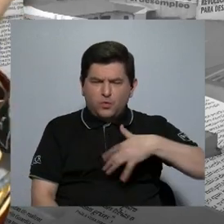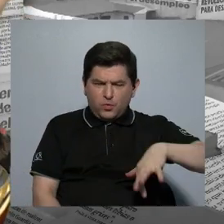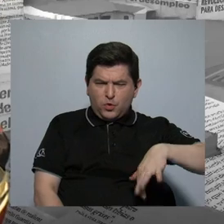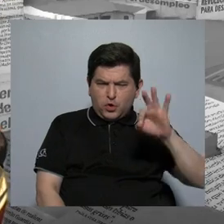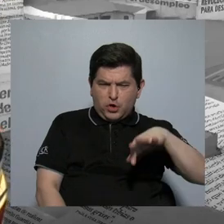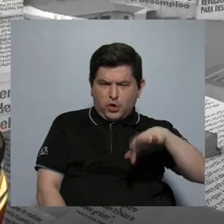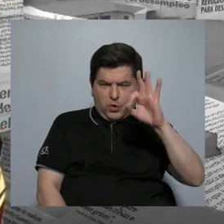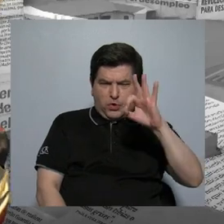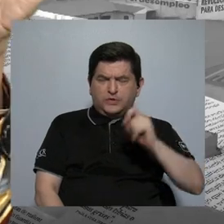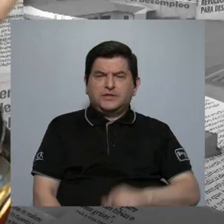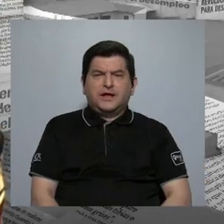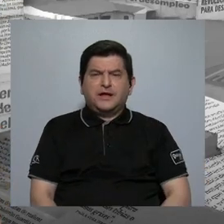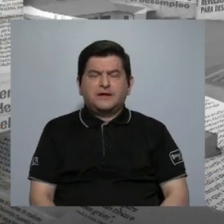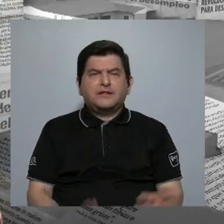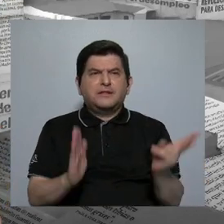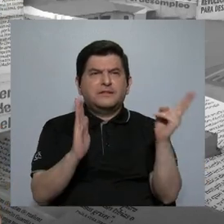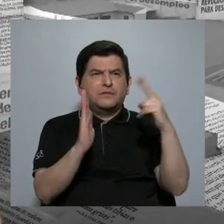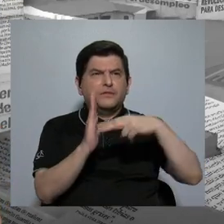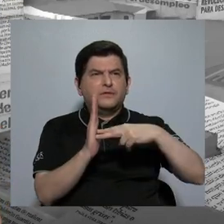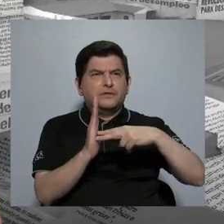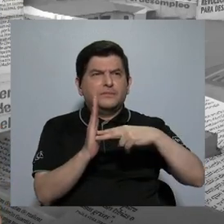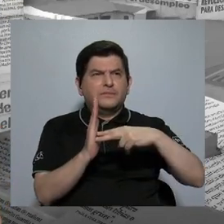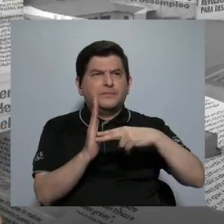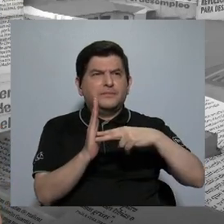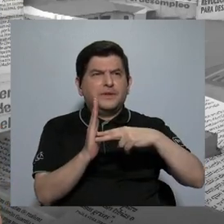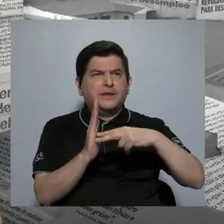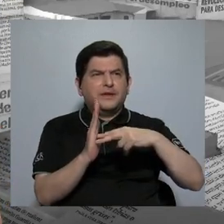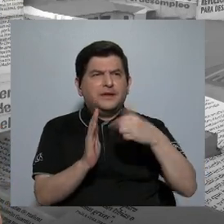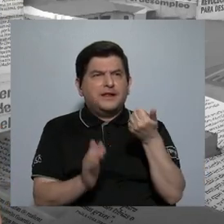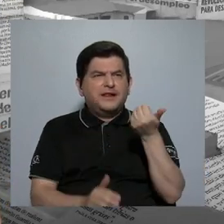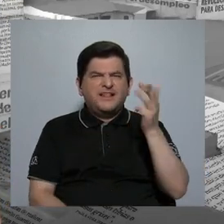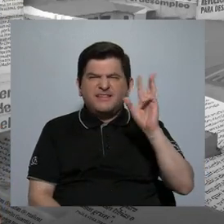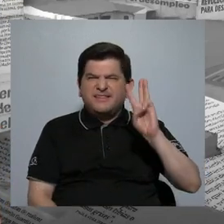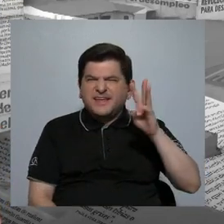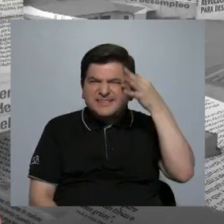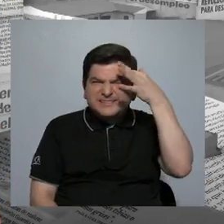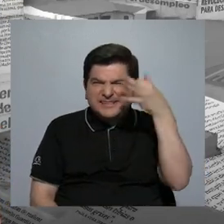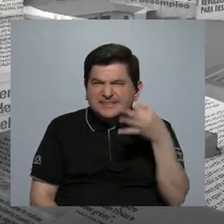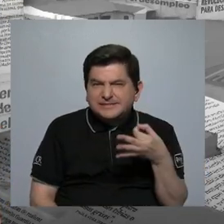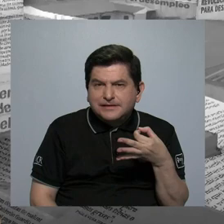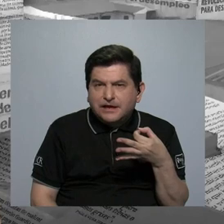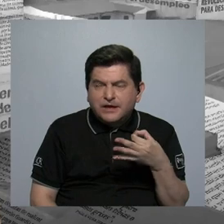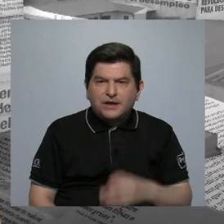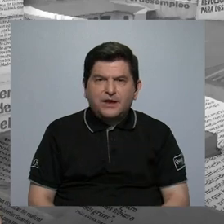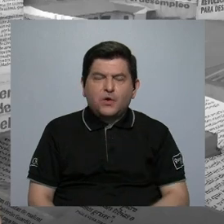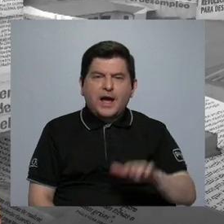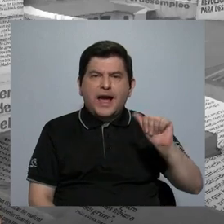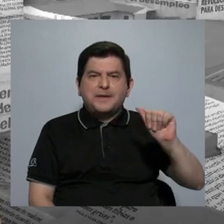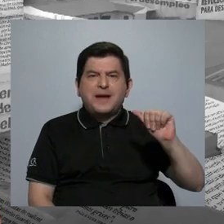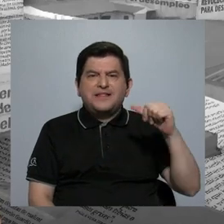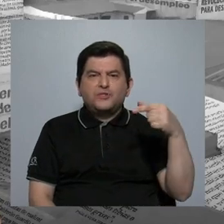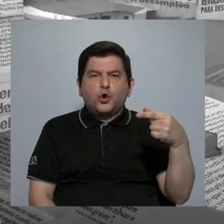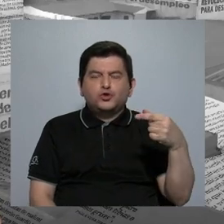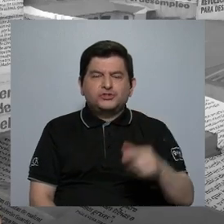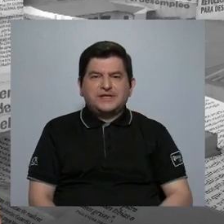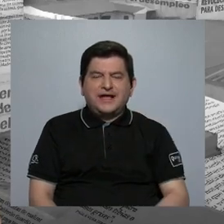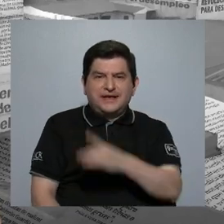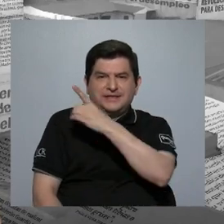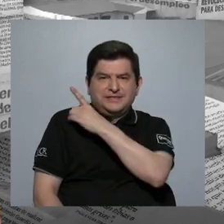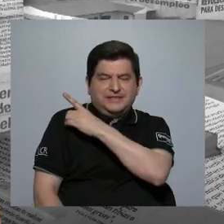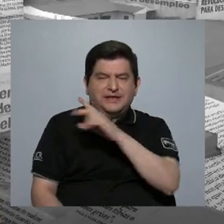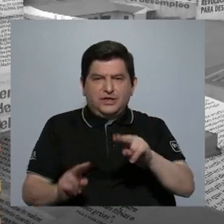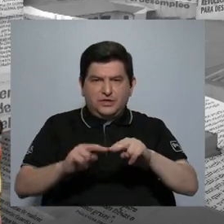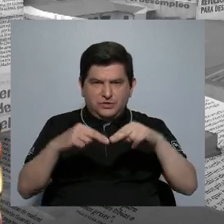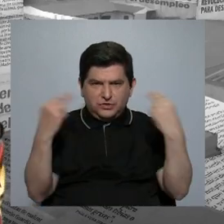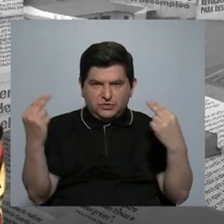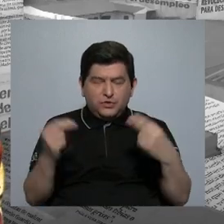encuentra que, por ejemplo, en el 2016, creo que fue, Armando González, director